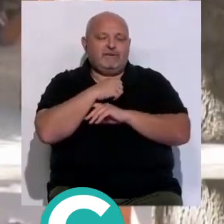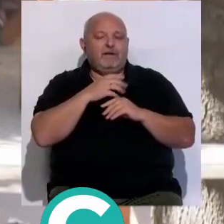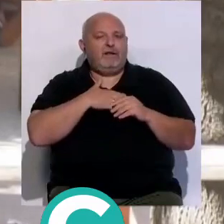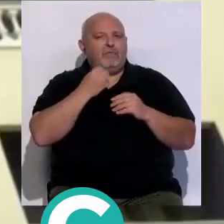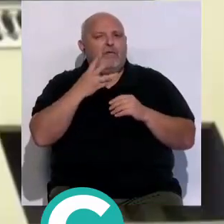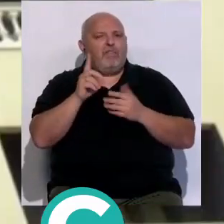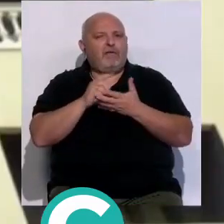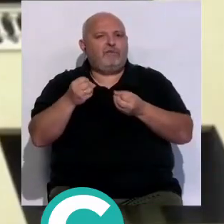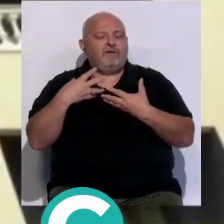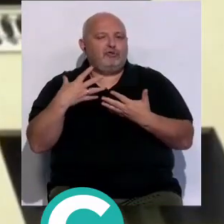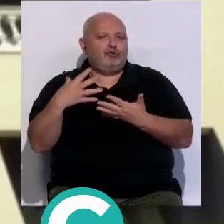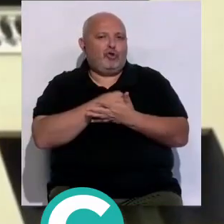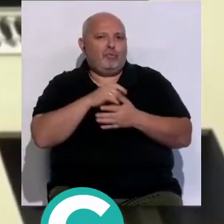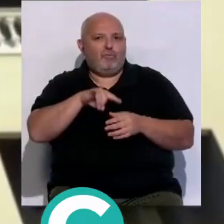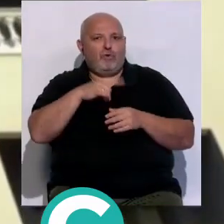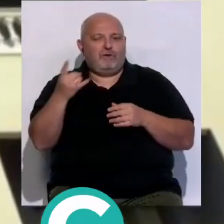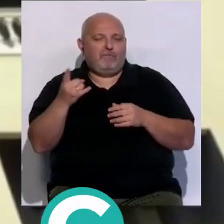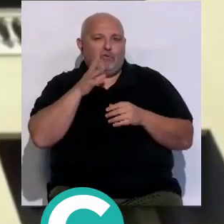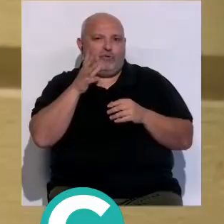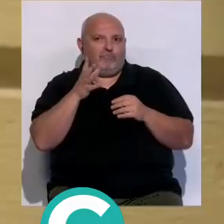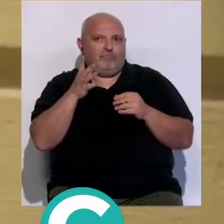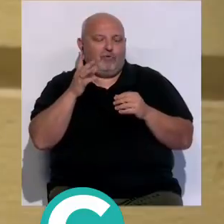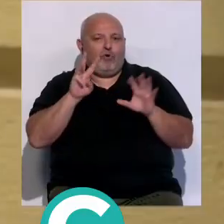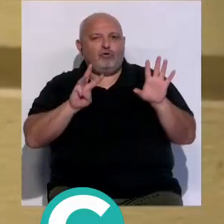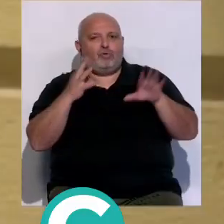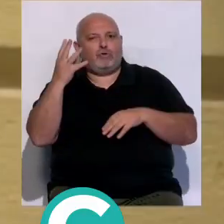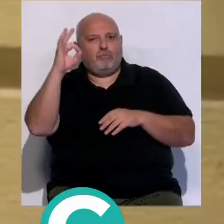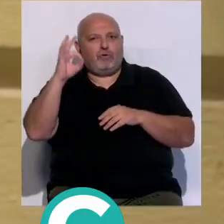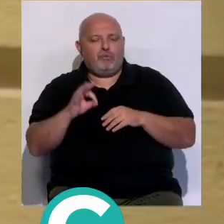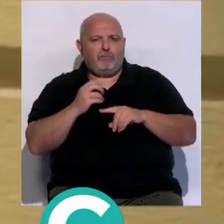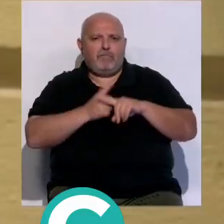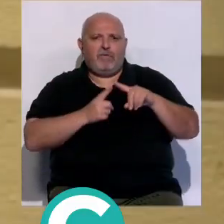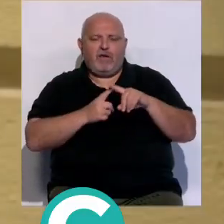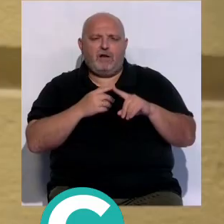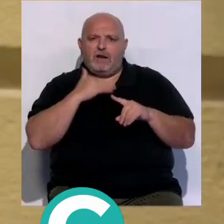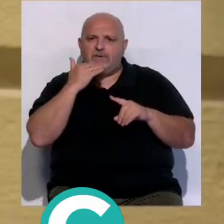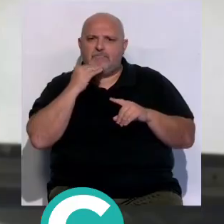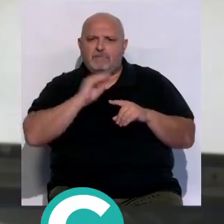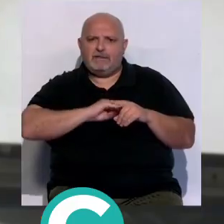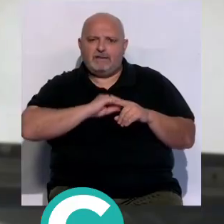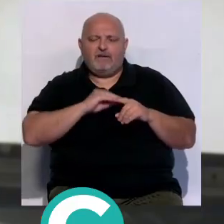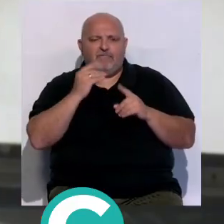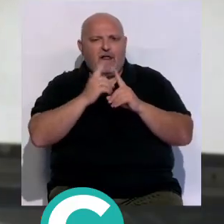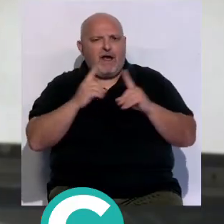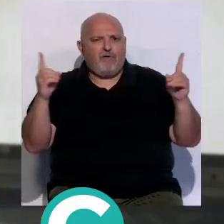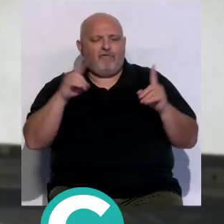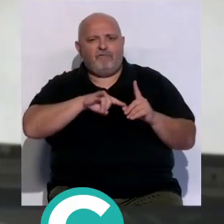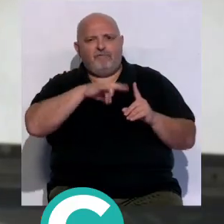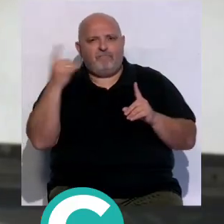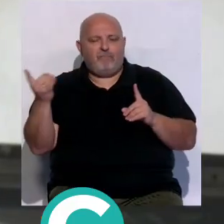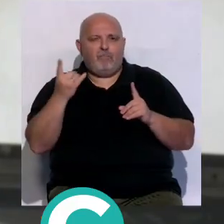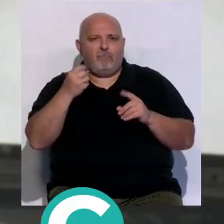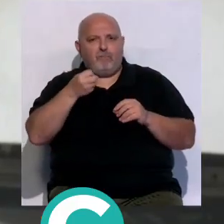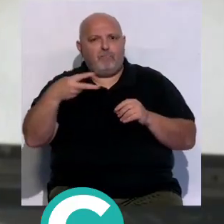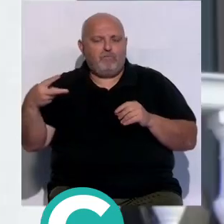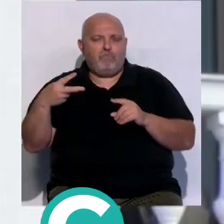las buenas cifras de todo el puente para completar un 84% de media durante todo este largo fin de semana festivo con